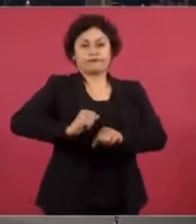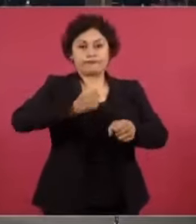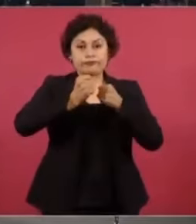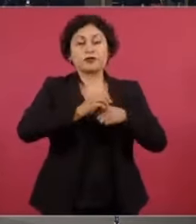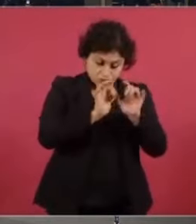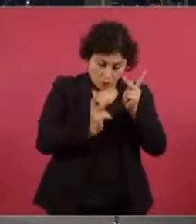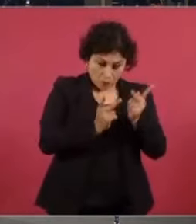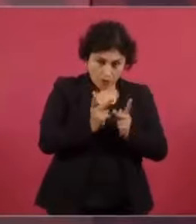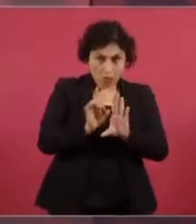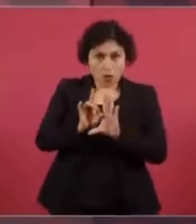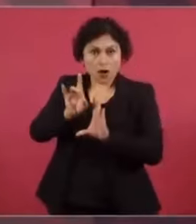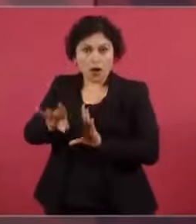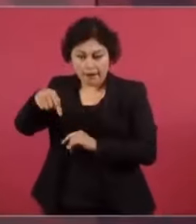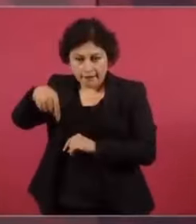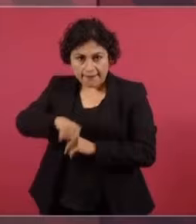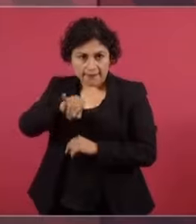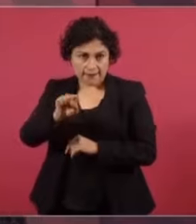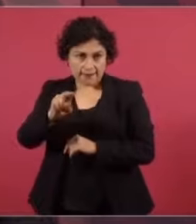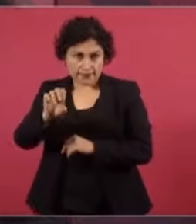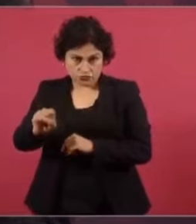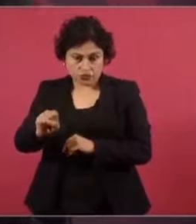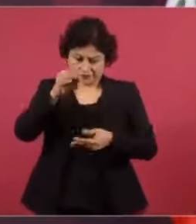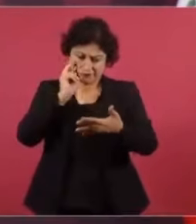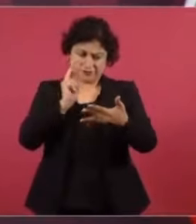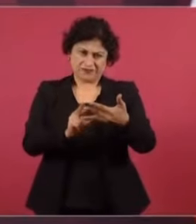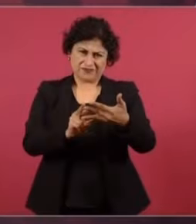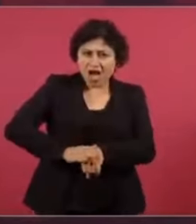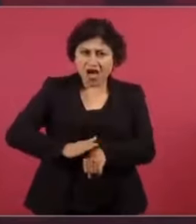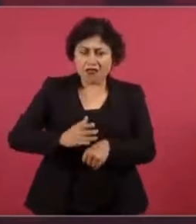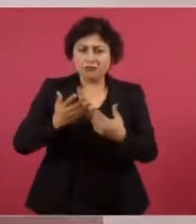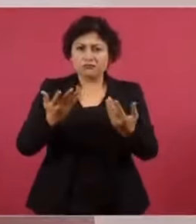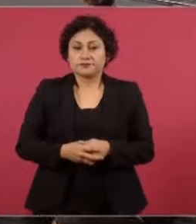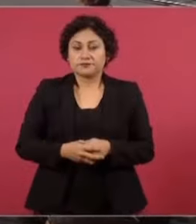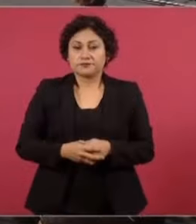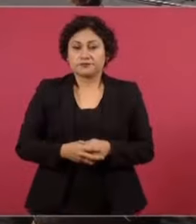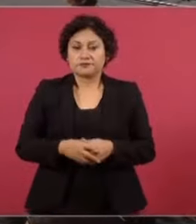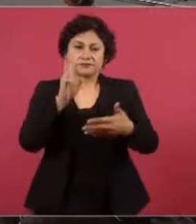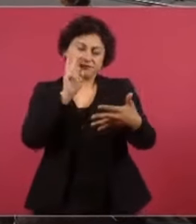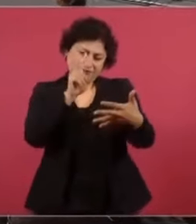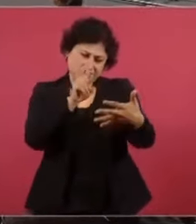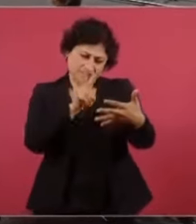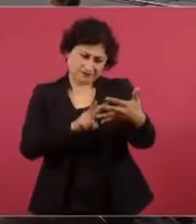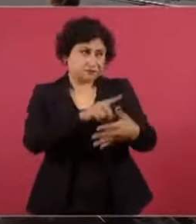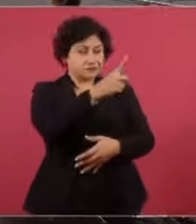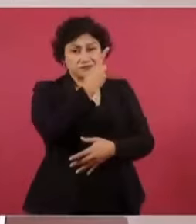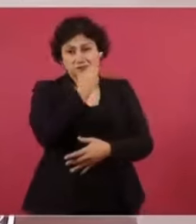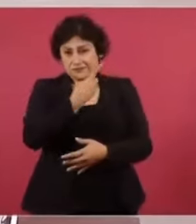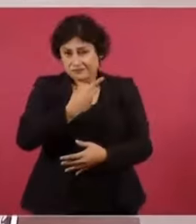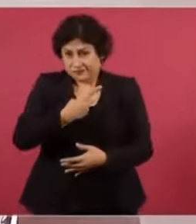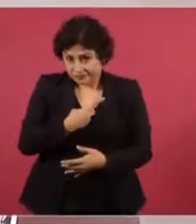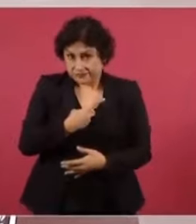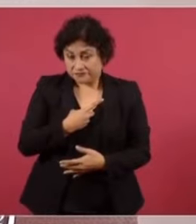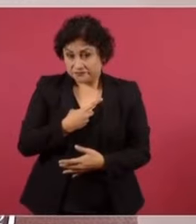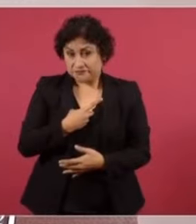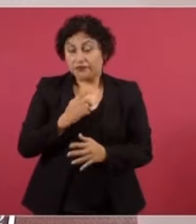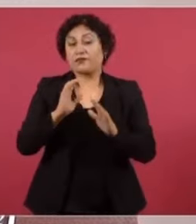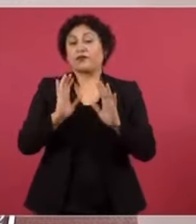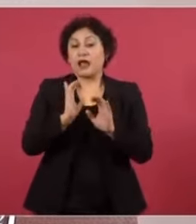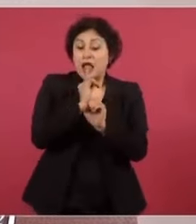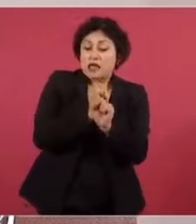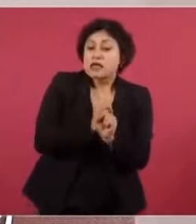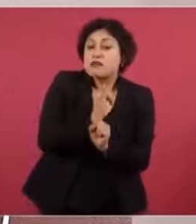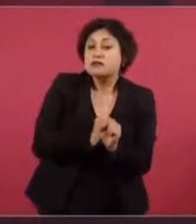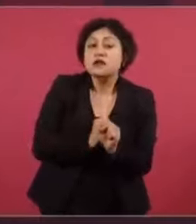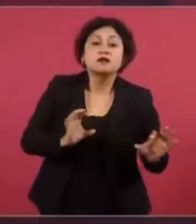un cuestionario, pero en un tono que ahora lo van a ver. Es amenazante, prepotente, dándonos a conocer que están haciendo una investigación con información de la